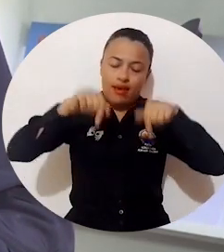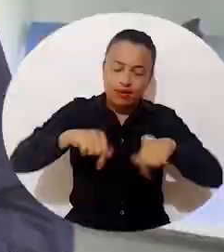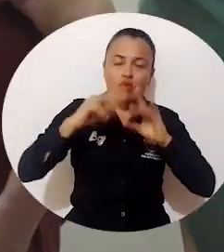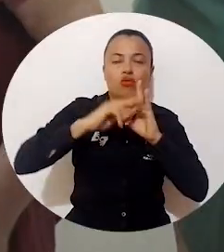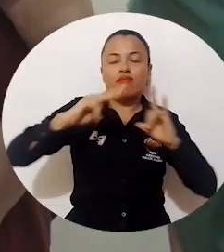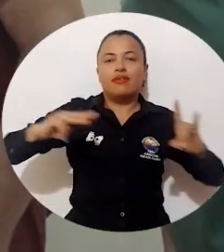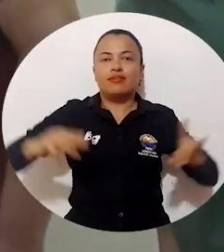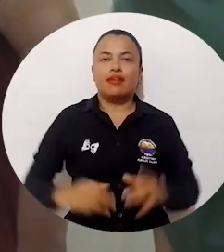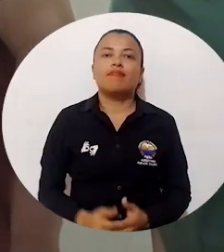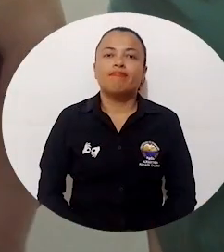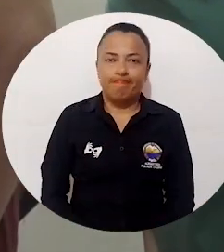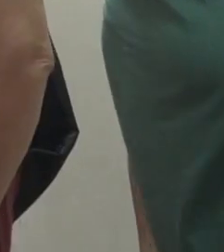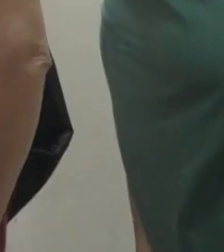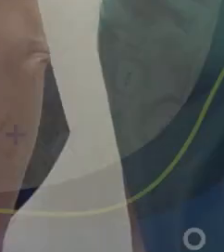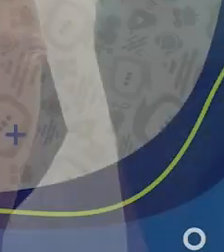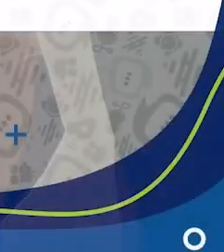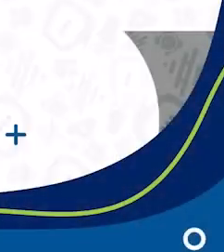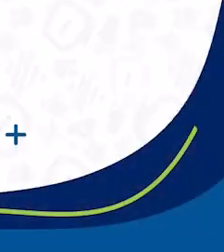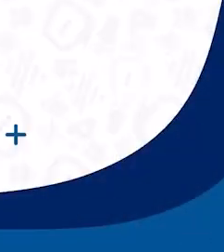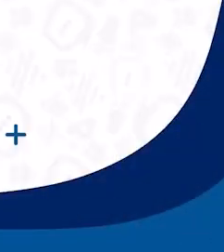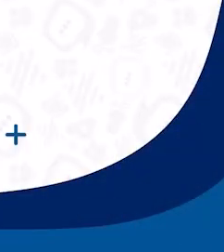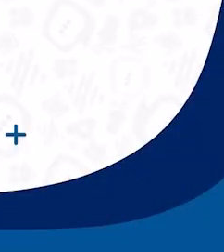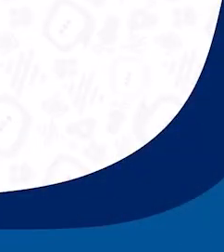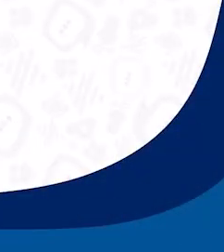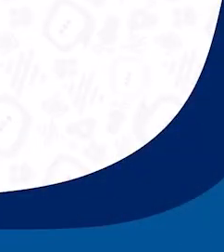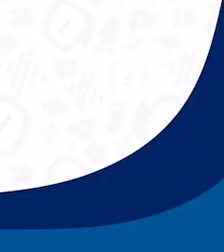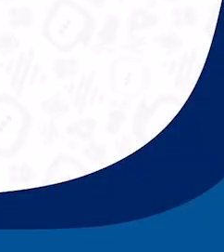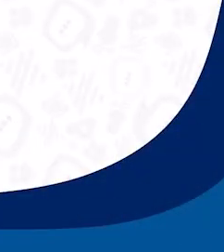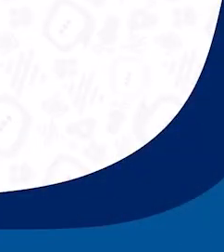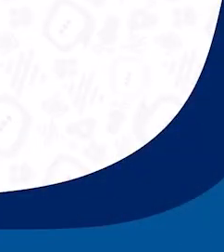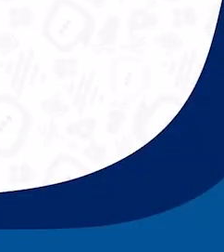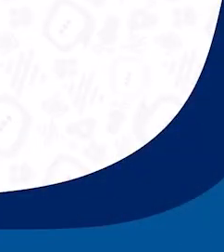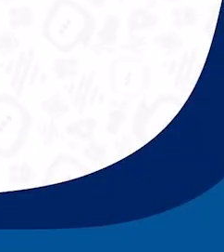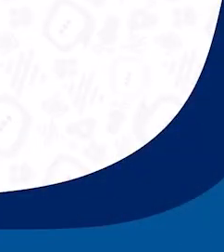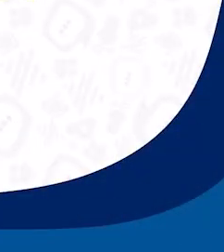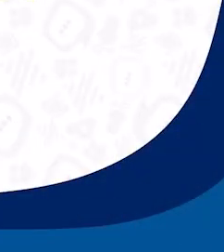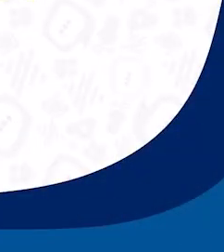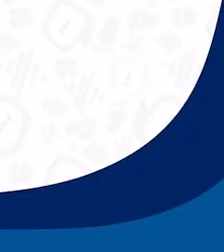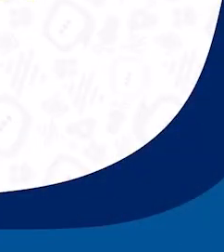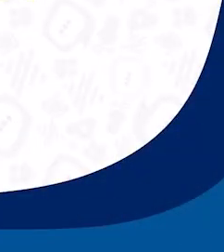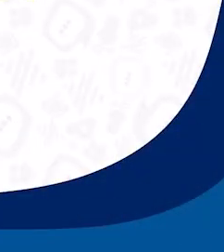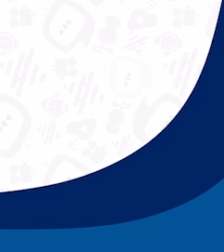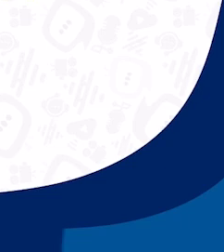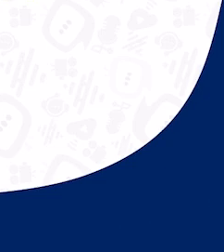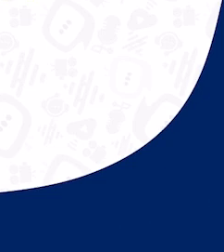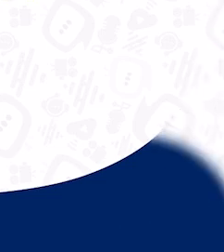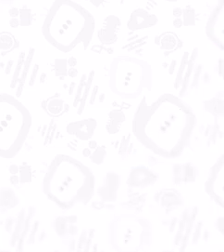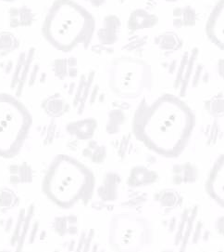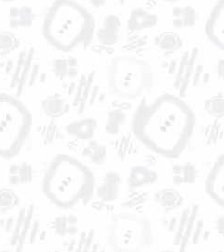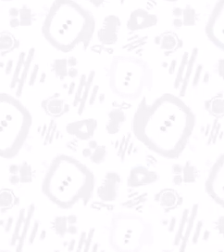tenemos acá en la Universidad y en la región. Aún más incluyente e innovadora.